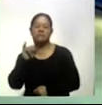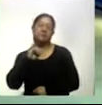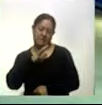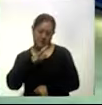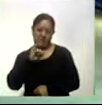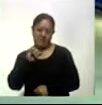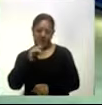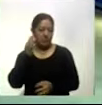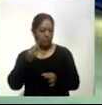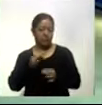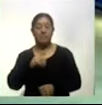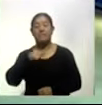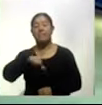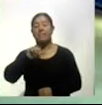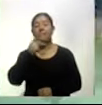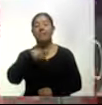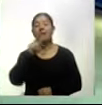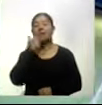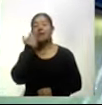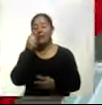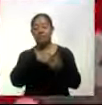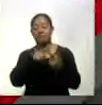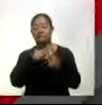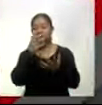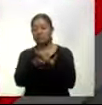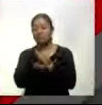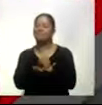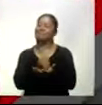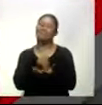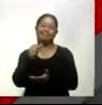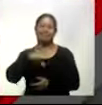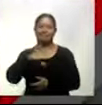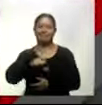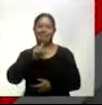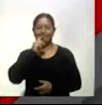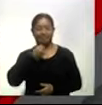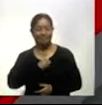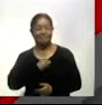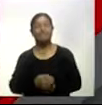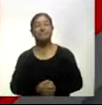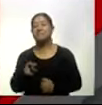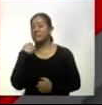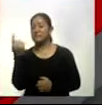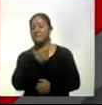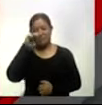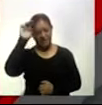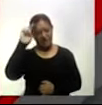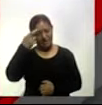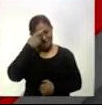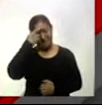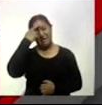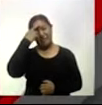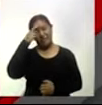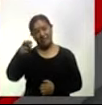también el triunfo este, este no se dio. El gol 700 de Lionel Messi será recordado con alegría por ser una proeza pero igual con